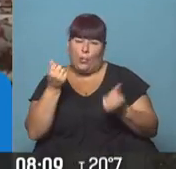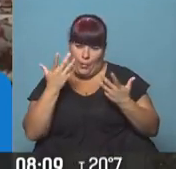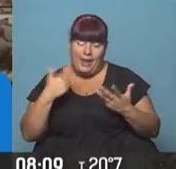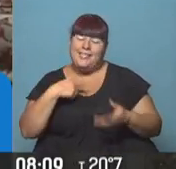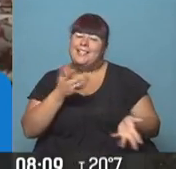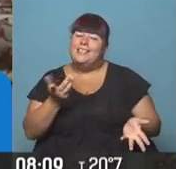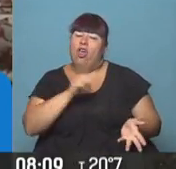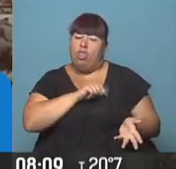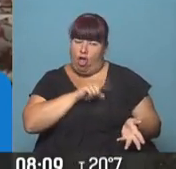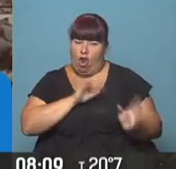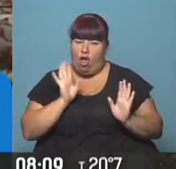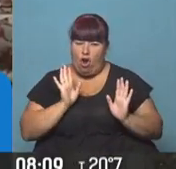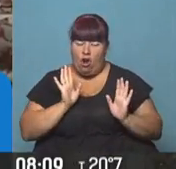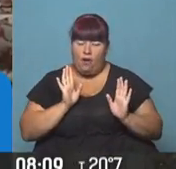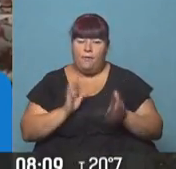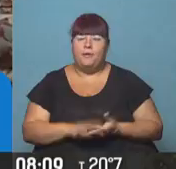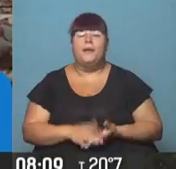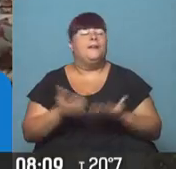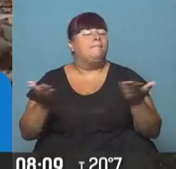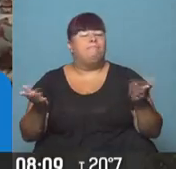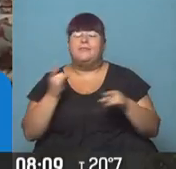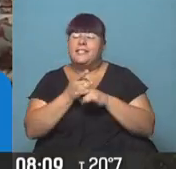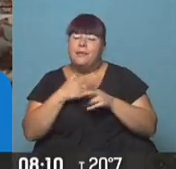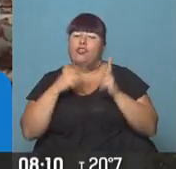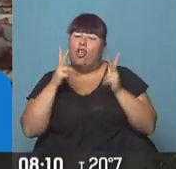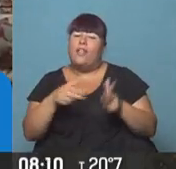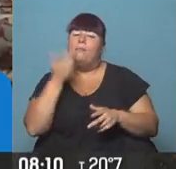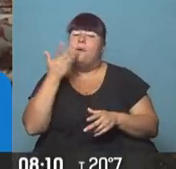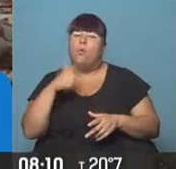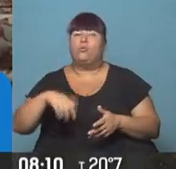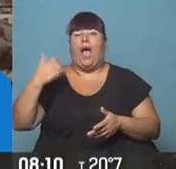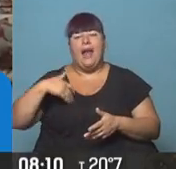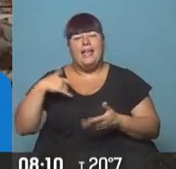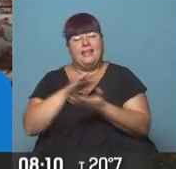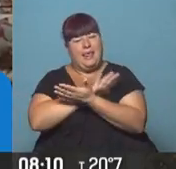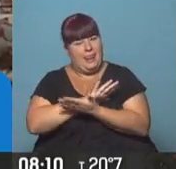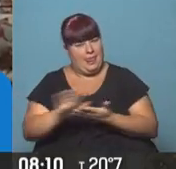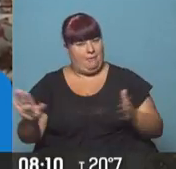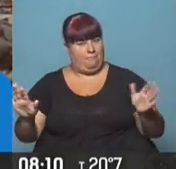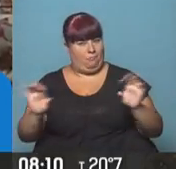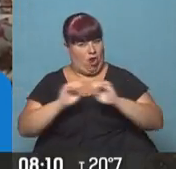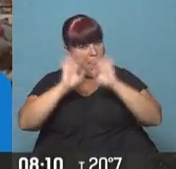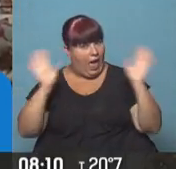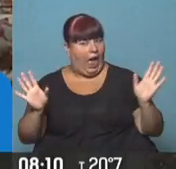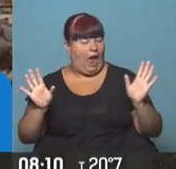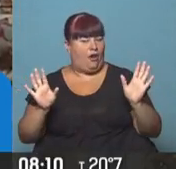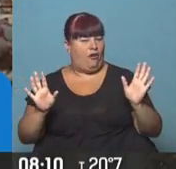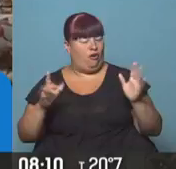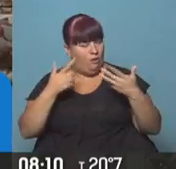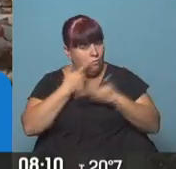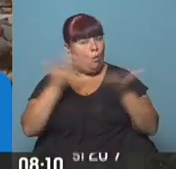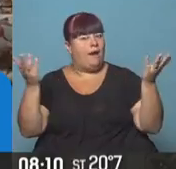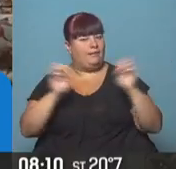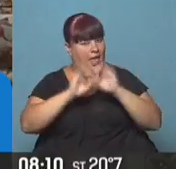Y eso me da mucha pena. Pero siempre dijimos que queríamos hacer un país más transparente. Un país más